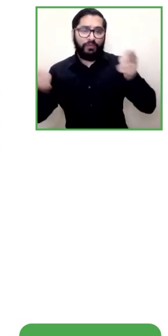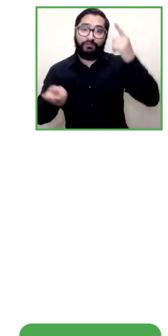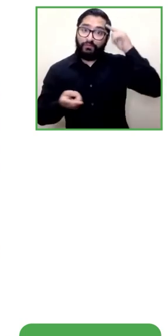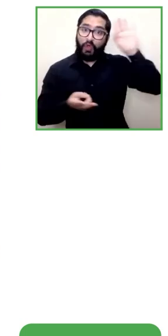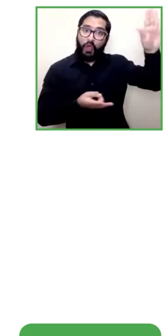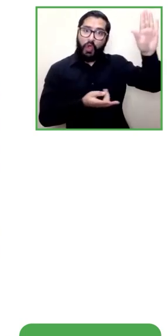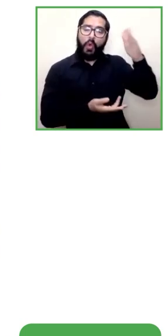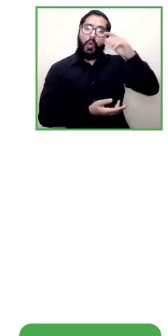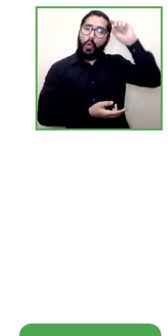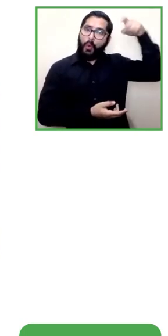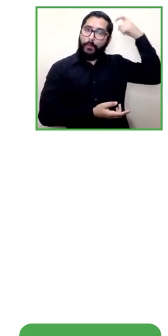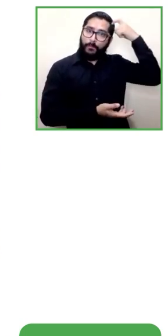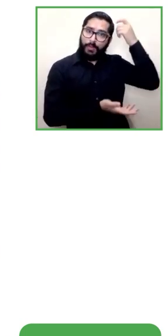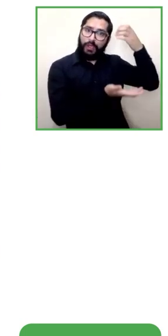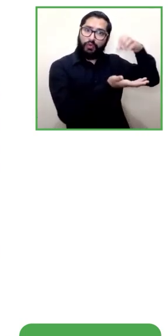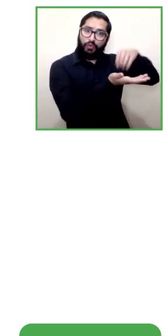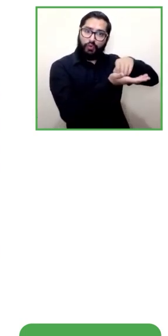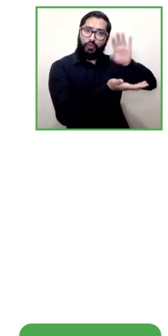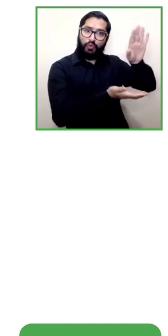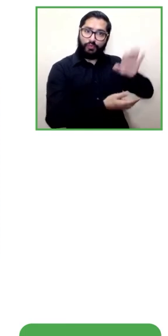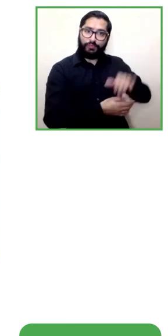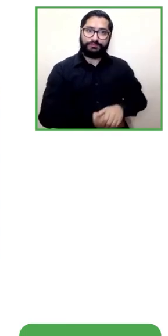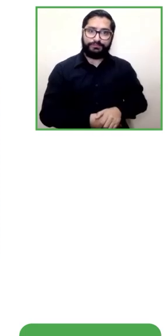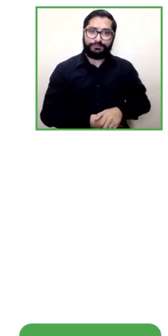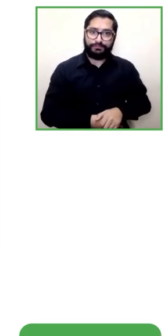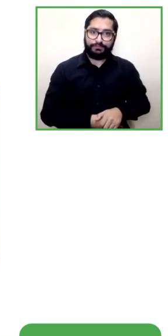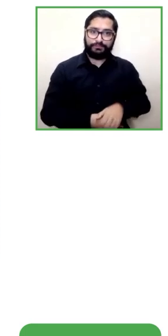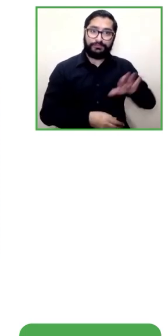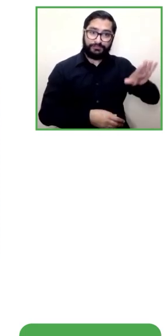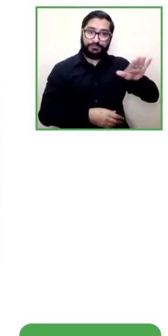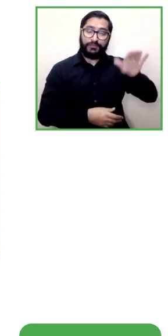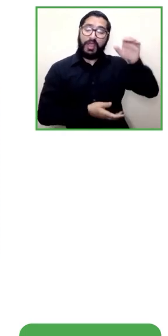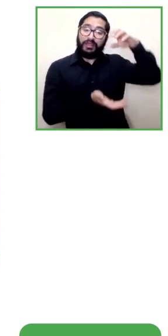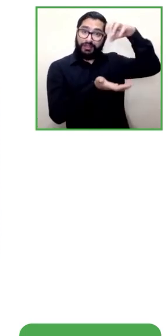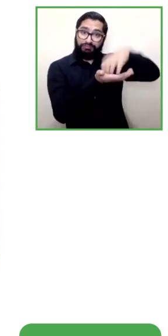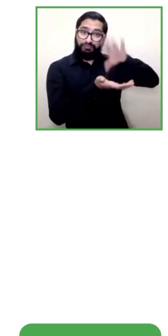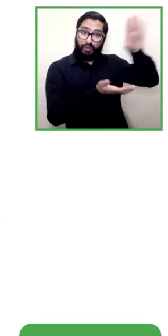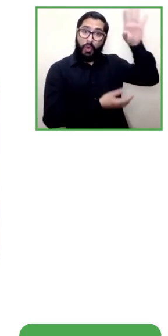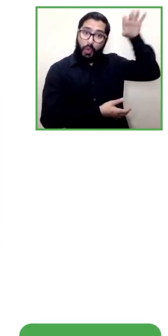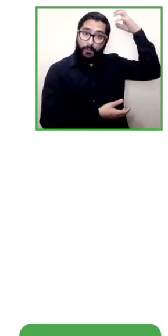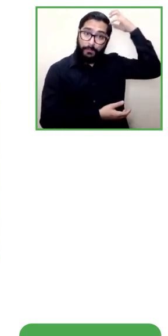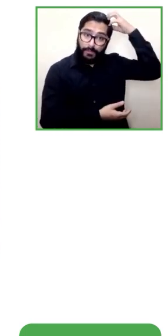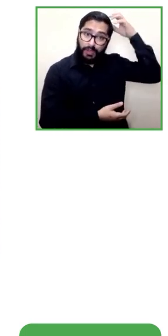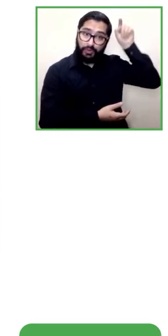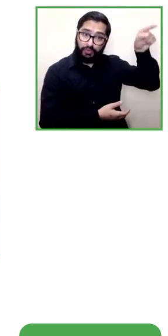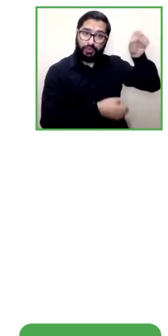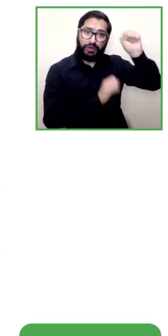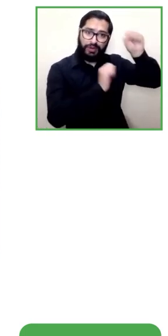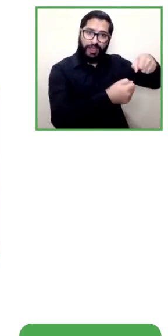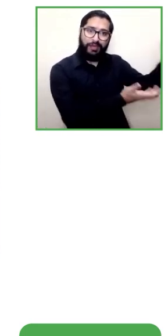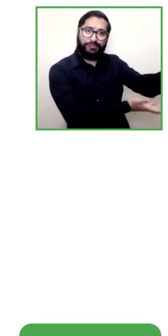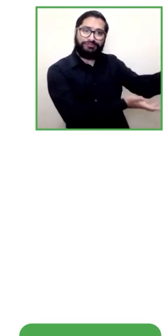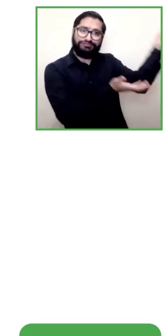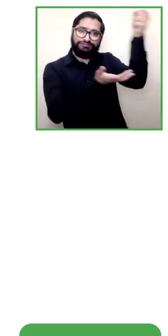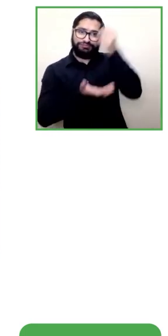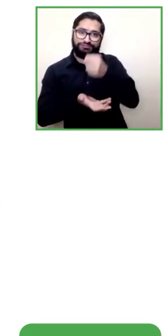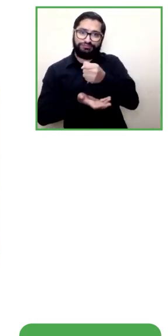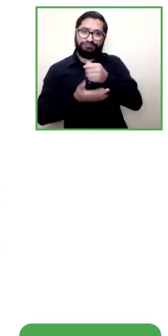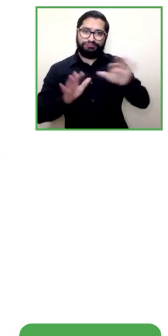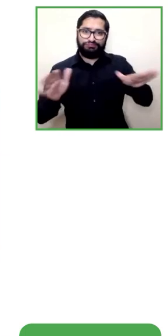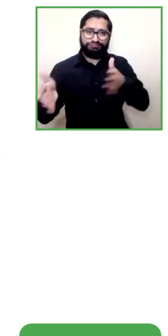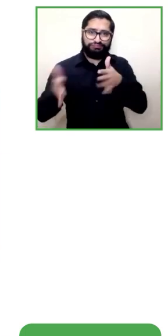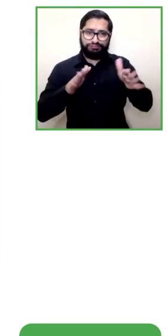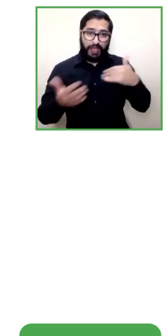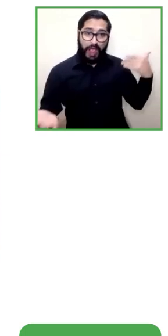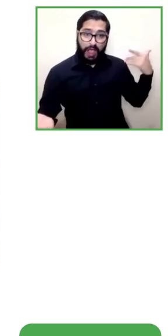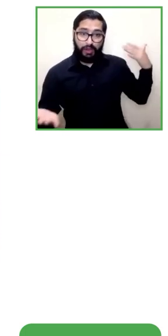discapacidad y desde allí se recibe esta financiación y el centro de relevo ya llevamos 20 años operándolo trabajándolo y FENASCOL